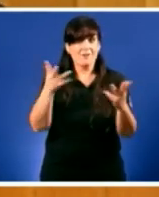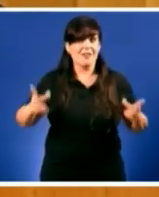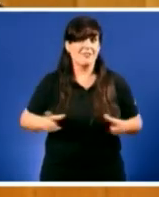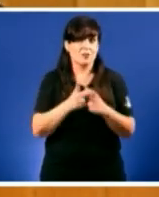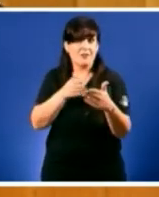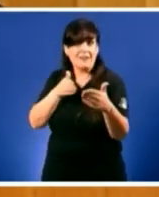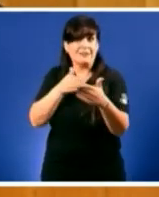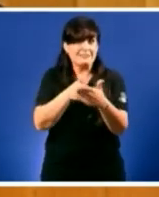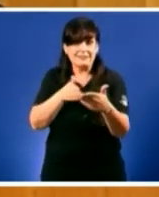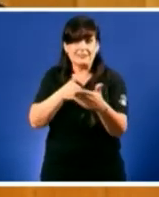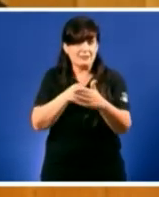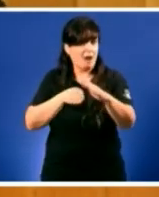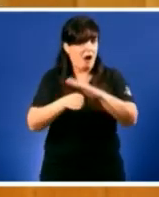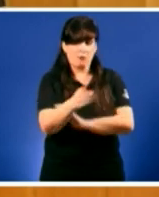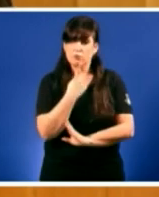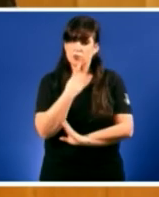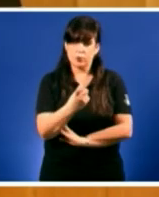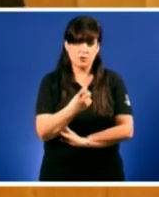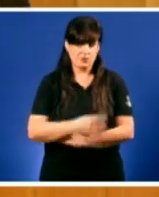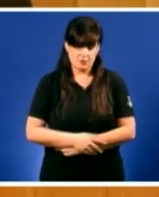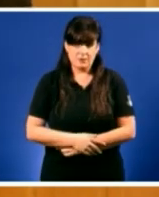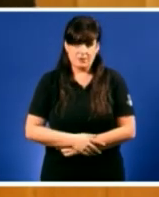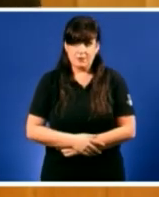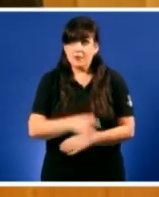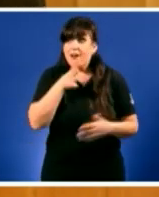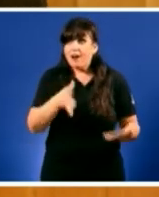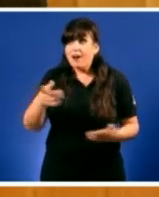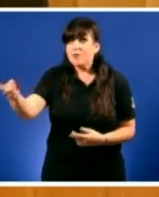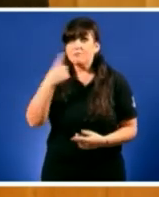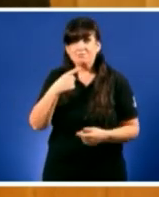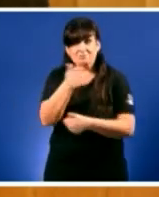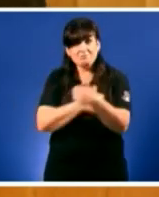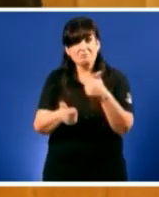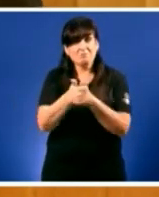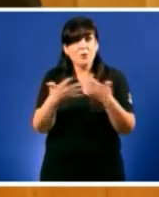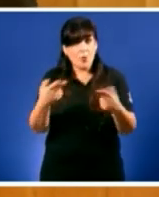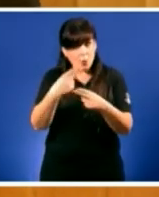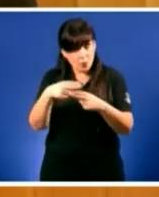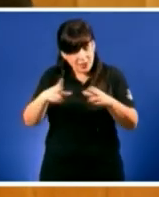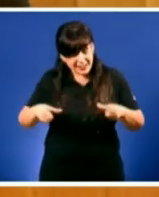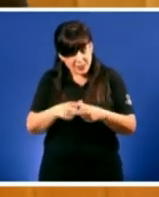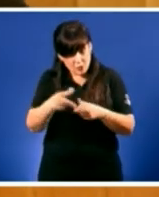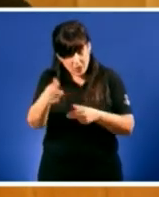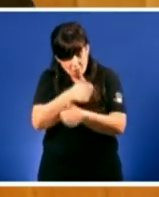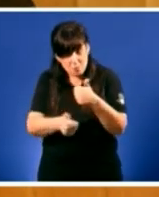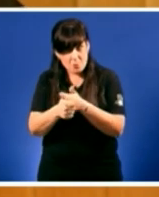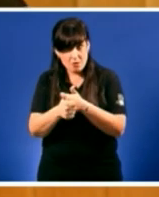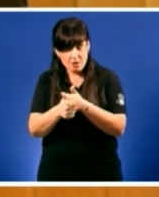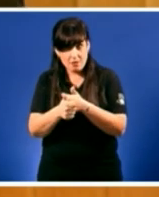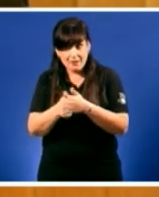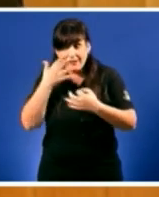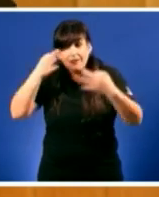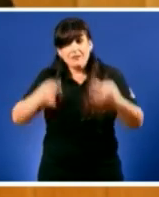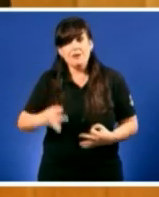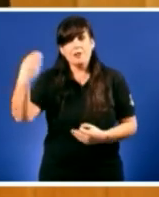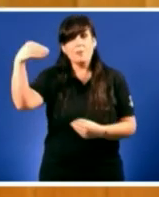E agora vostede di que as súas prioridades serán as políticas sociais cando dende que vostede presidente Galiza